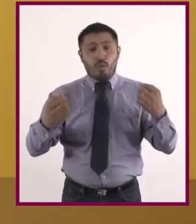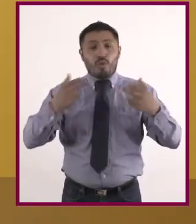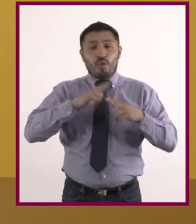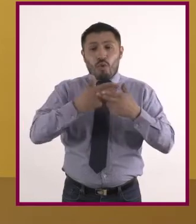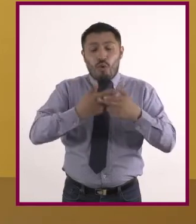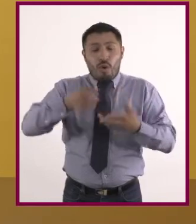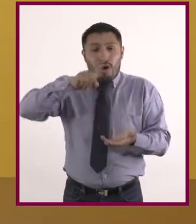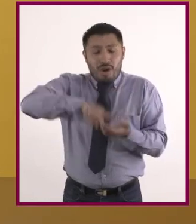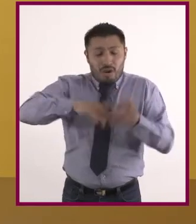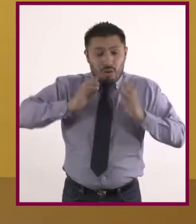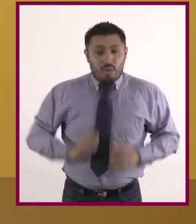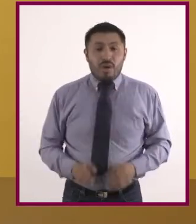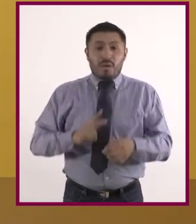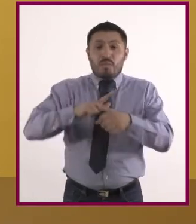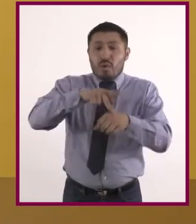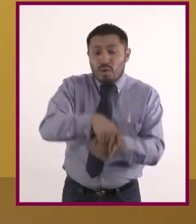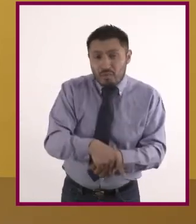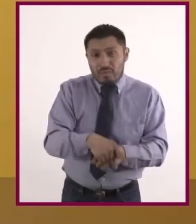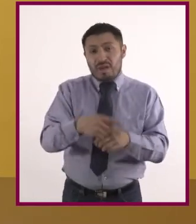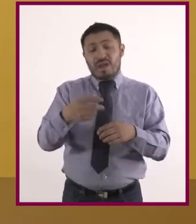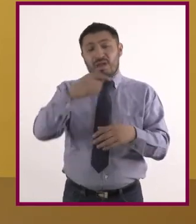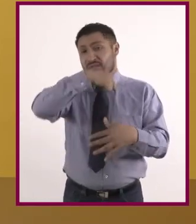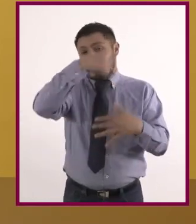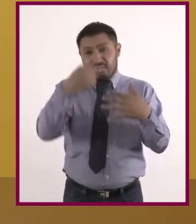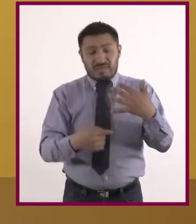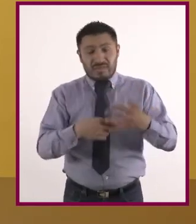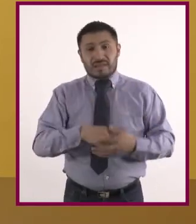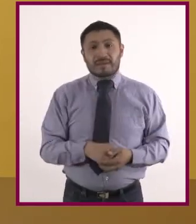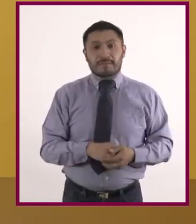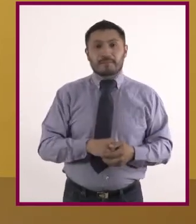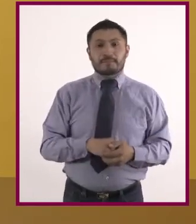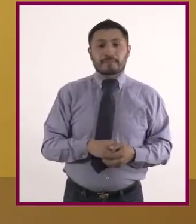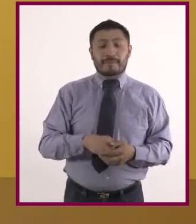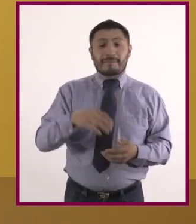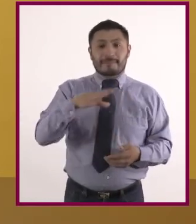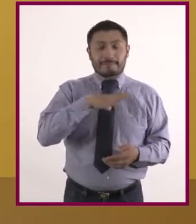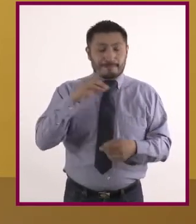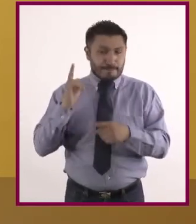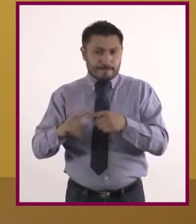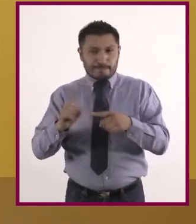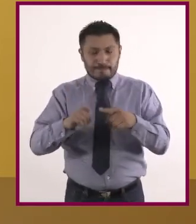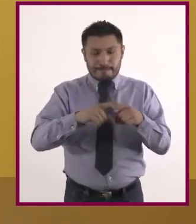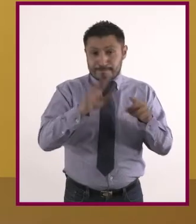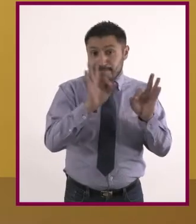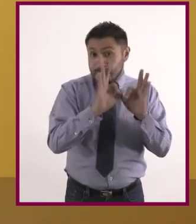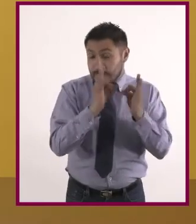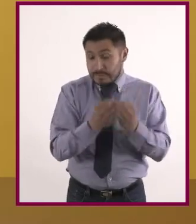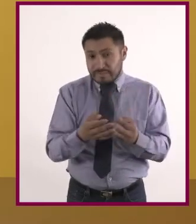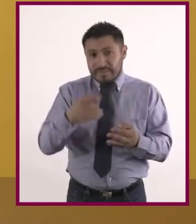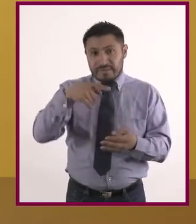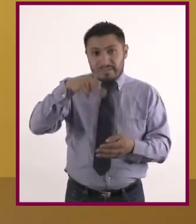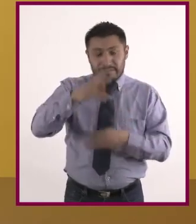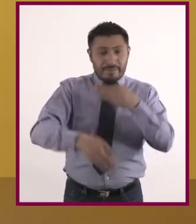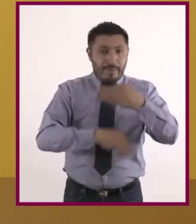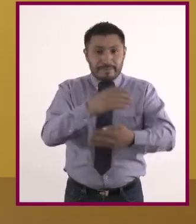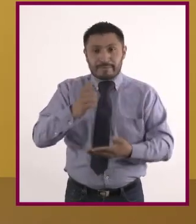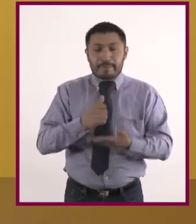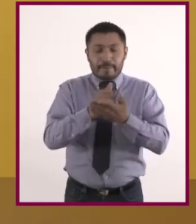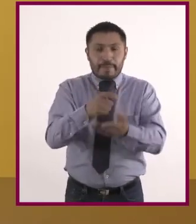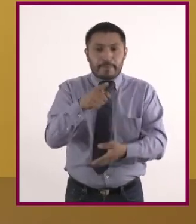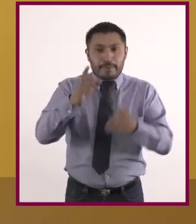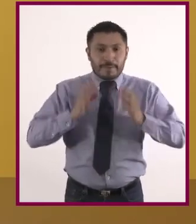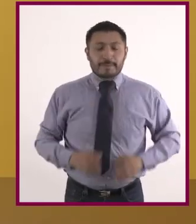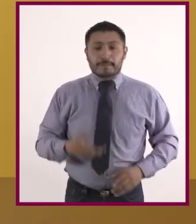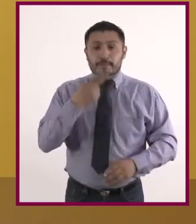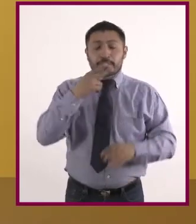y las uñas. Conforman a las enzimas, las inmonoglobulinas, los neurotransmisores, etc. Se encuentran en legumbres,